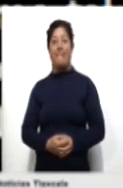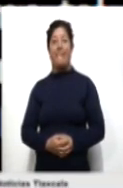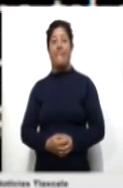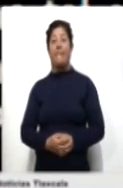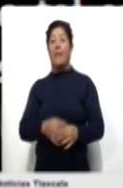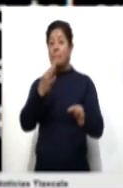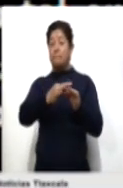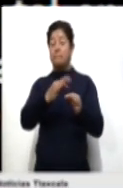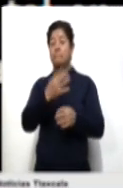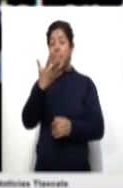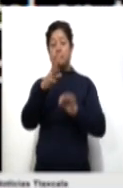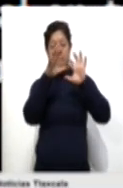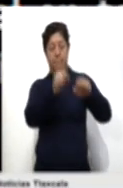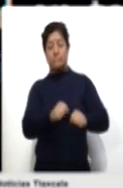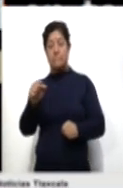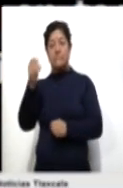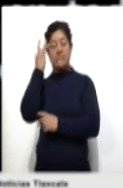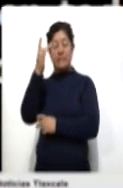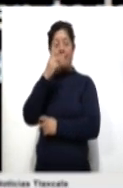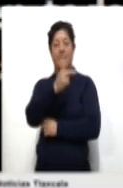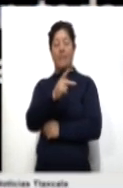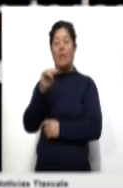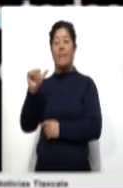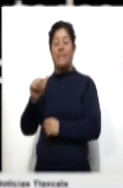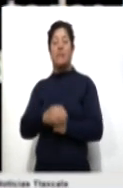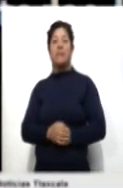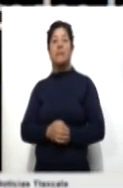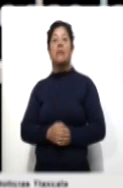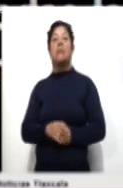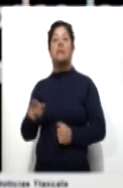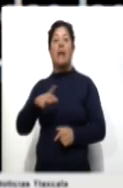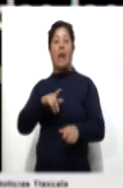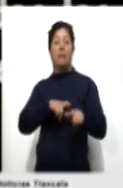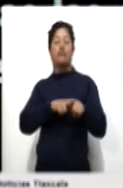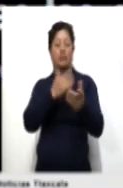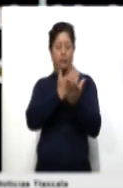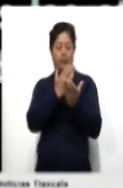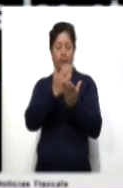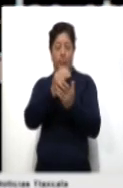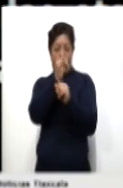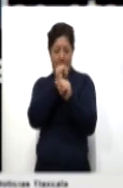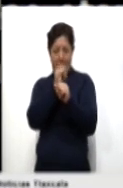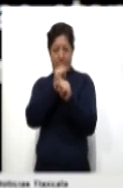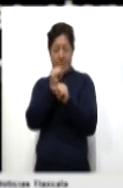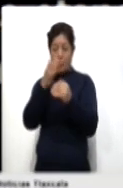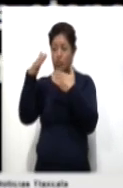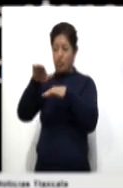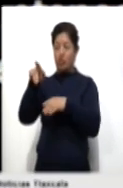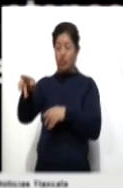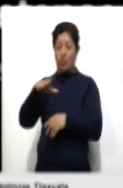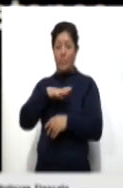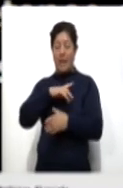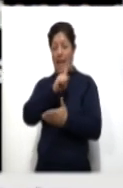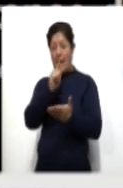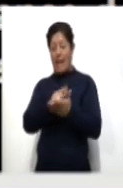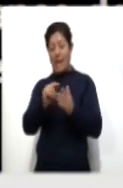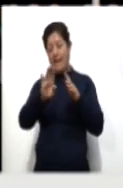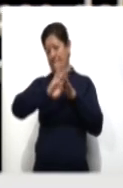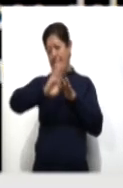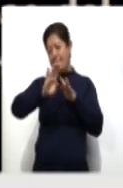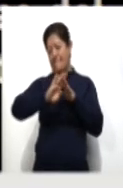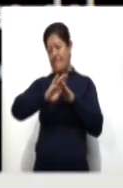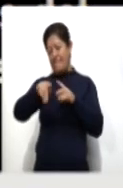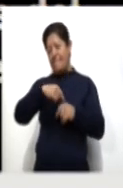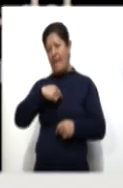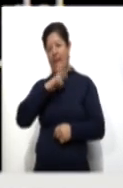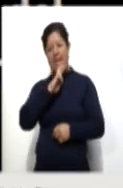Cumplementaron cinco órdenes de aprehensión en San Pablo, Apetitlán, en continuidad con la integración de la carpeta de investigación relacionada con los delitos que violan la ley de inmigración y derivados de los